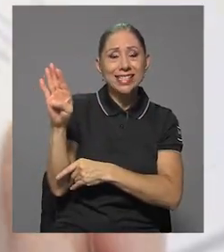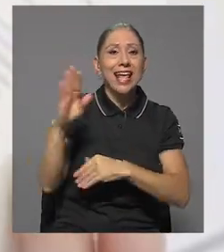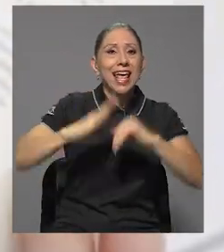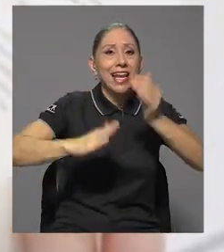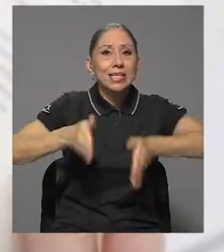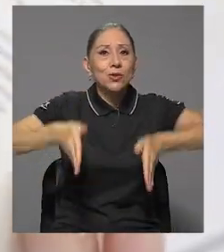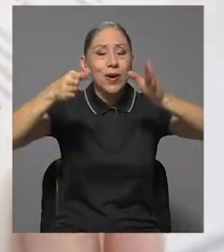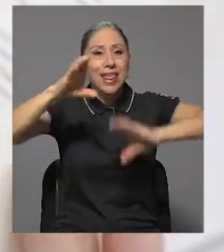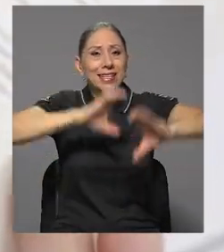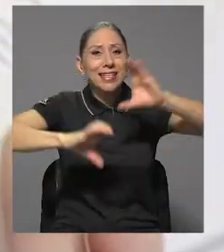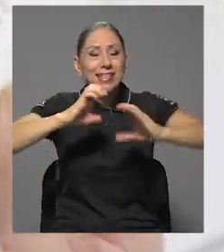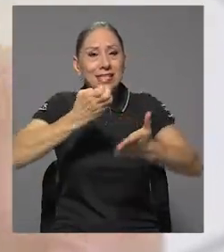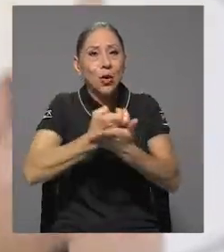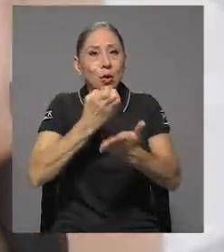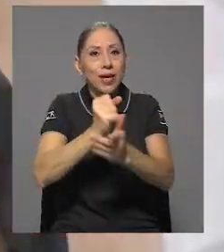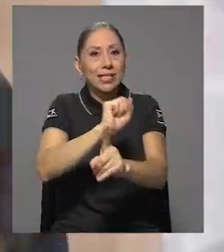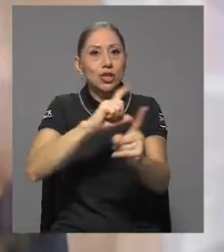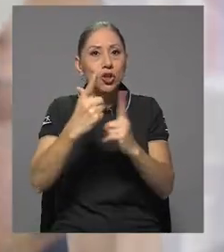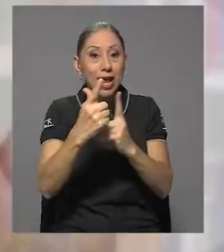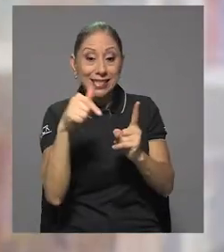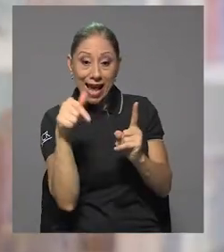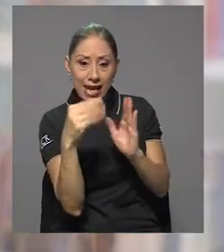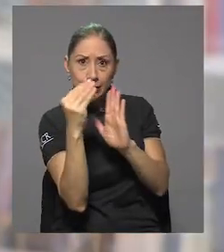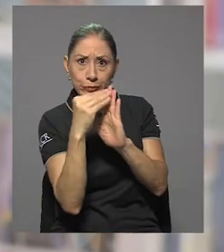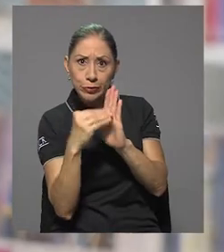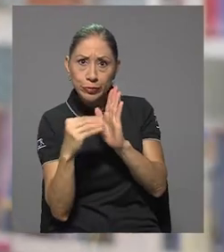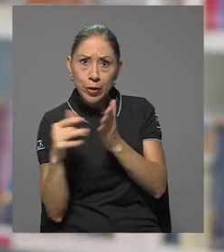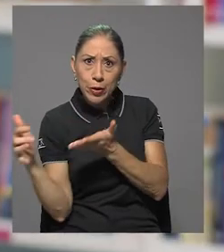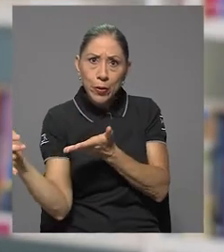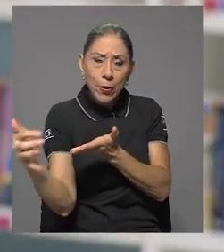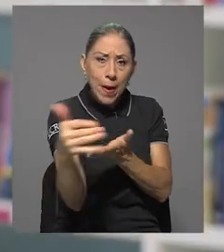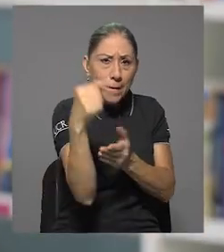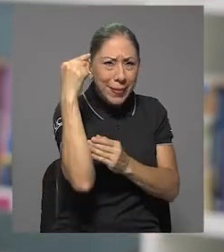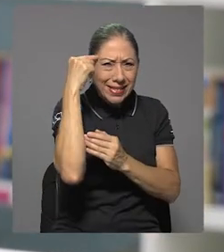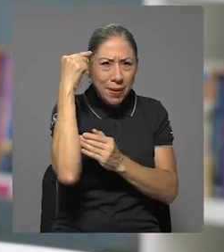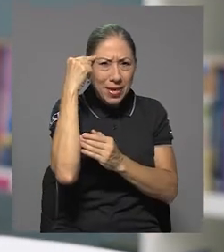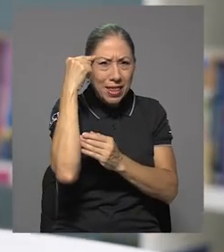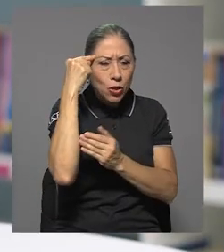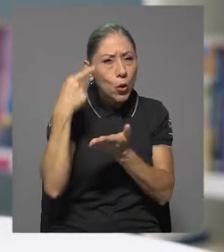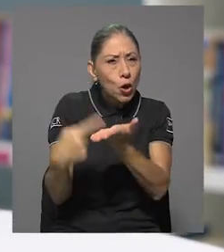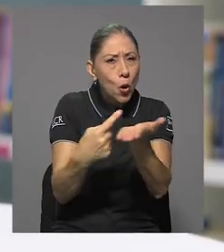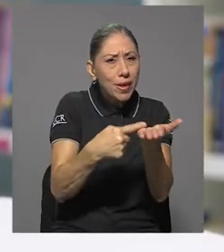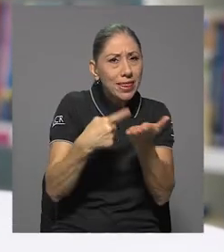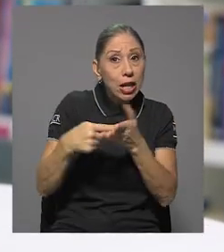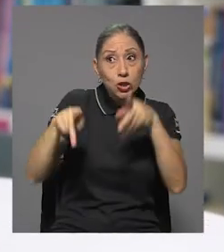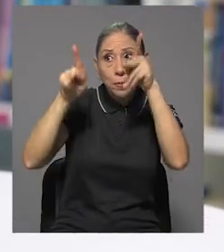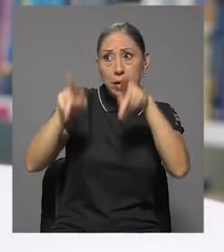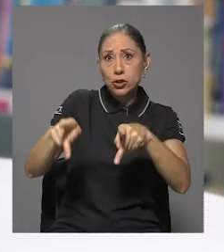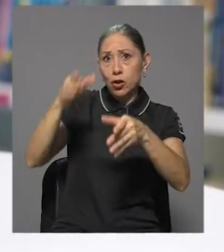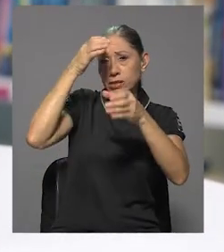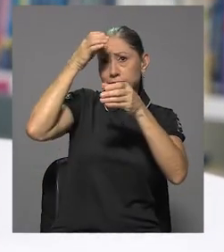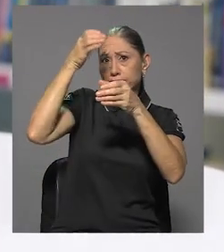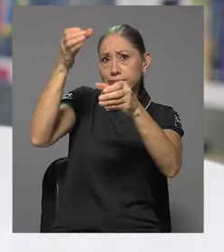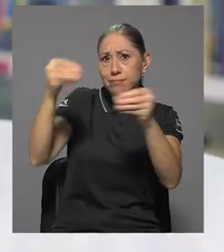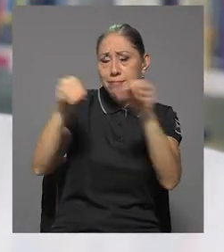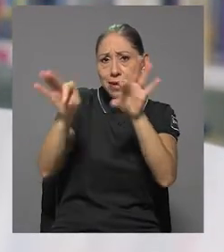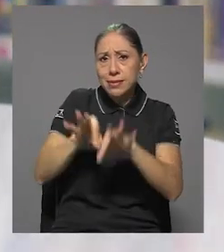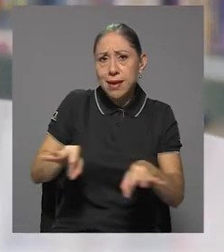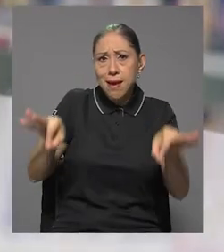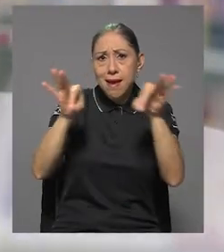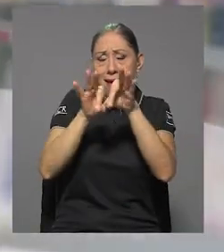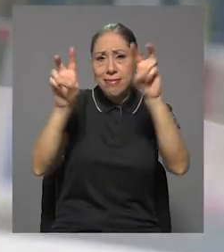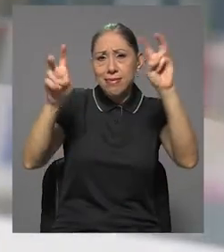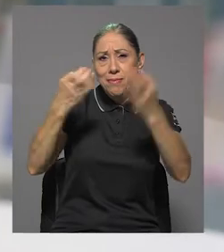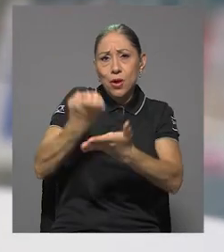y Sociales. Se recoge el pensamiento y los comentarios sobre los pensadores más sobresalientes del campo económico.